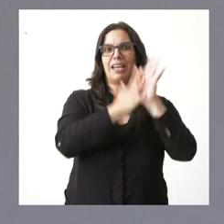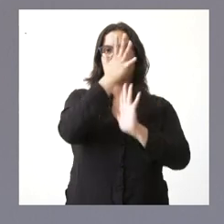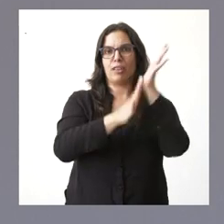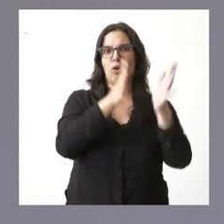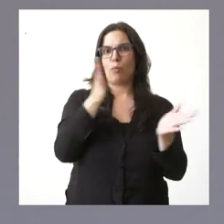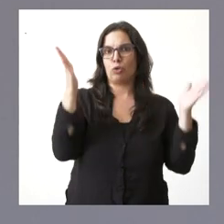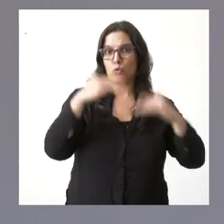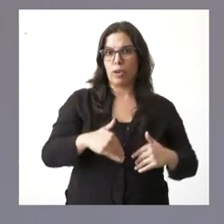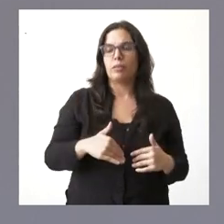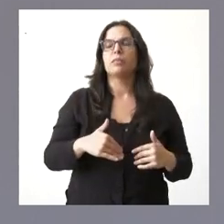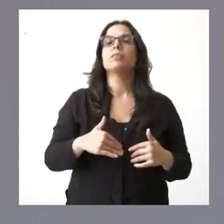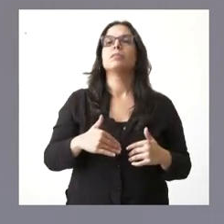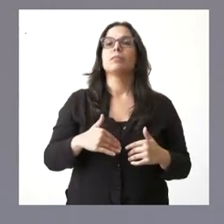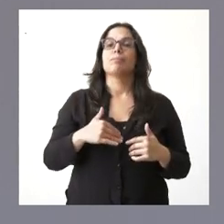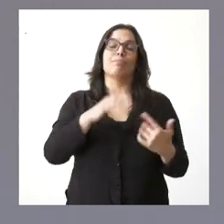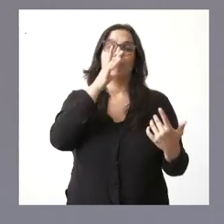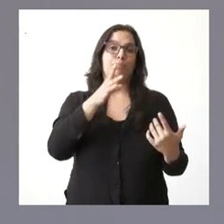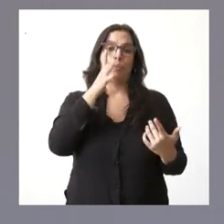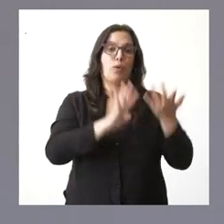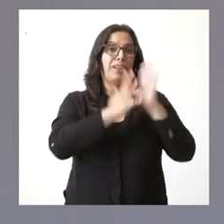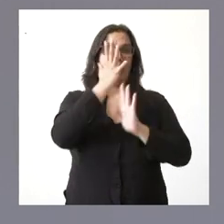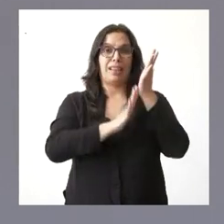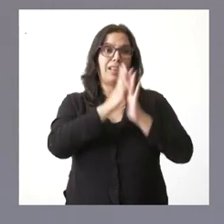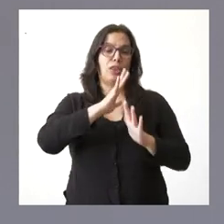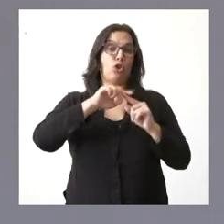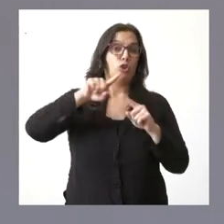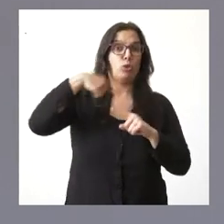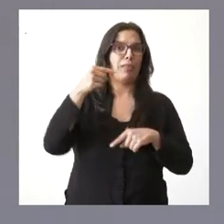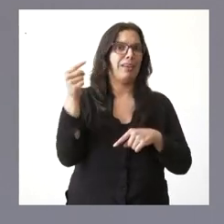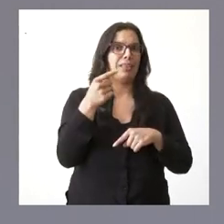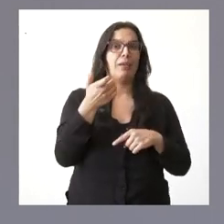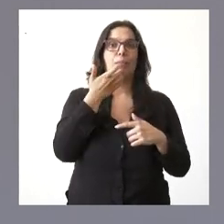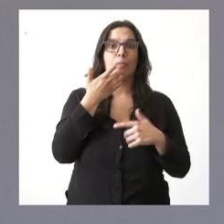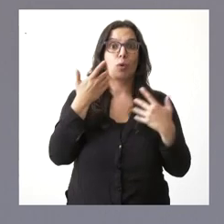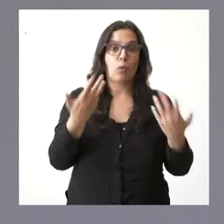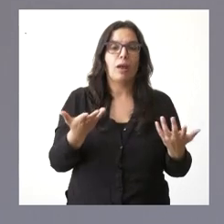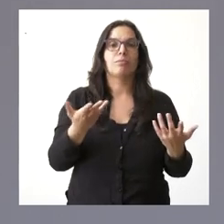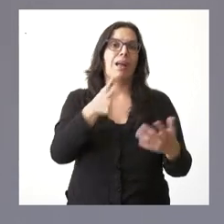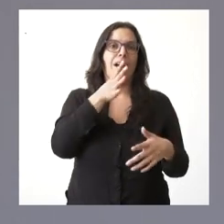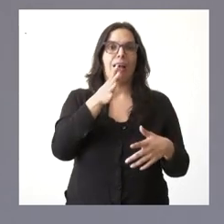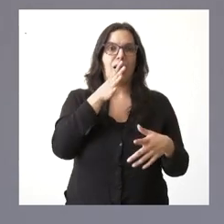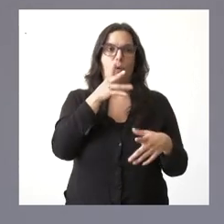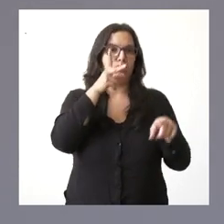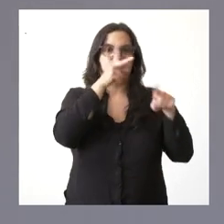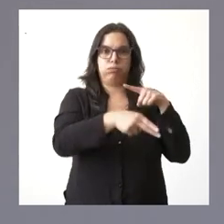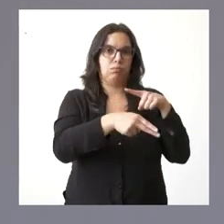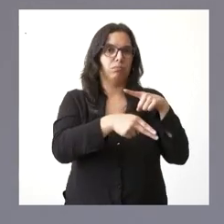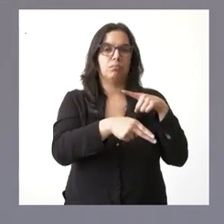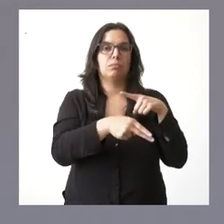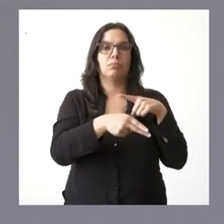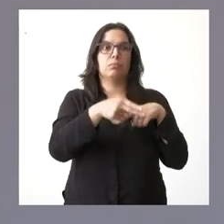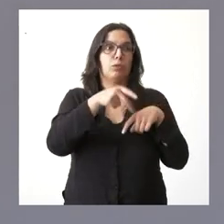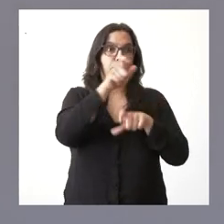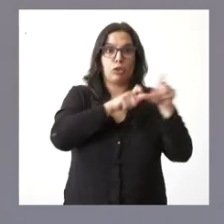Lógicamente, uno de los efectos más negativos del incendio es la posibilidad de la dificultad del abastecimiento a la población, tanto